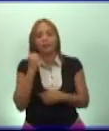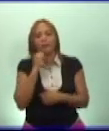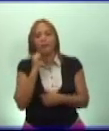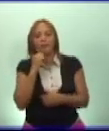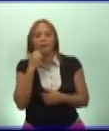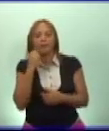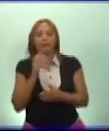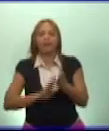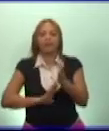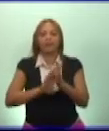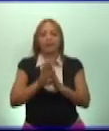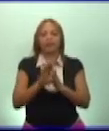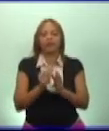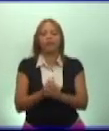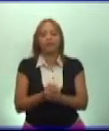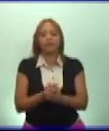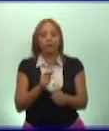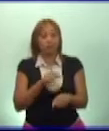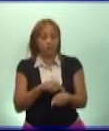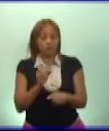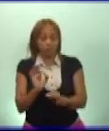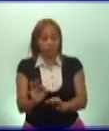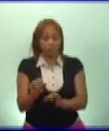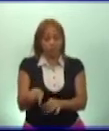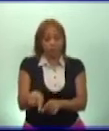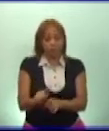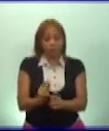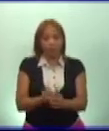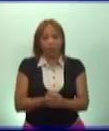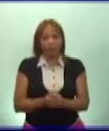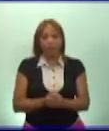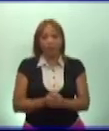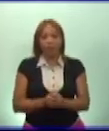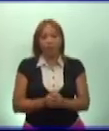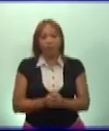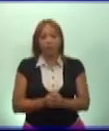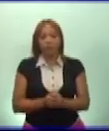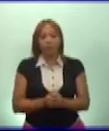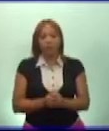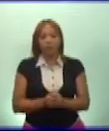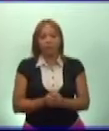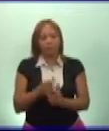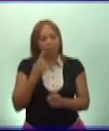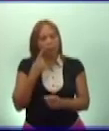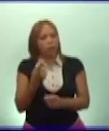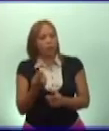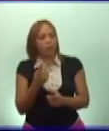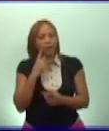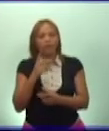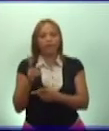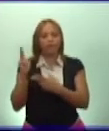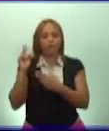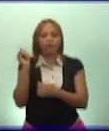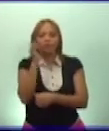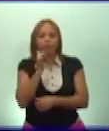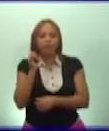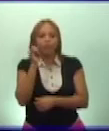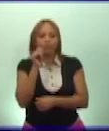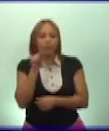En estos momentos, vamos a observar un video